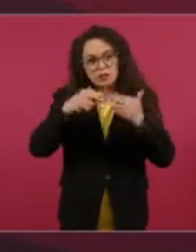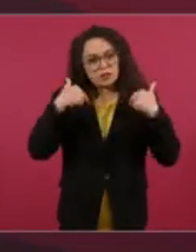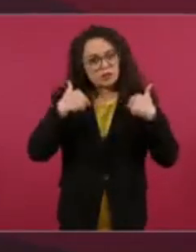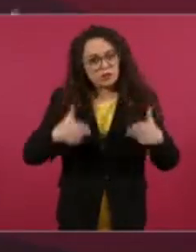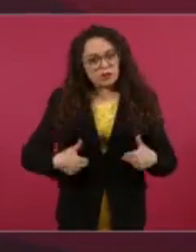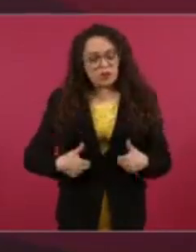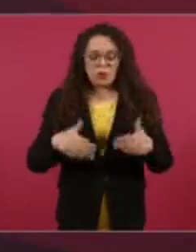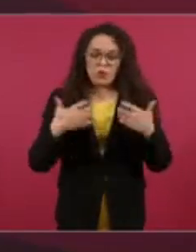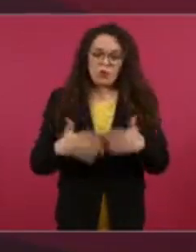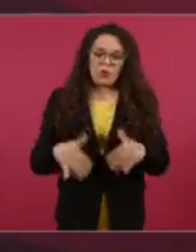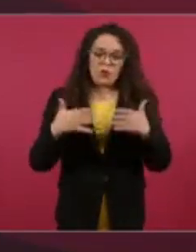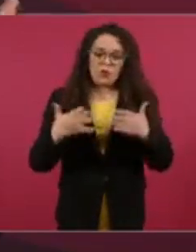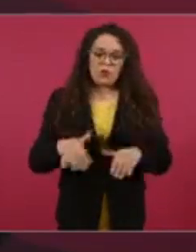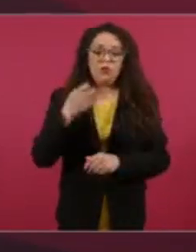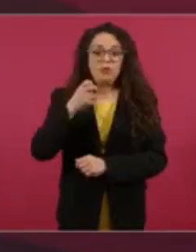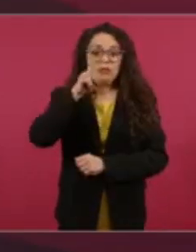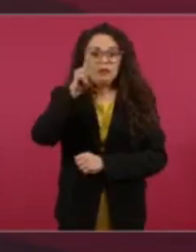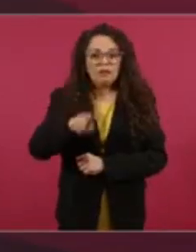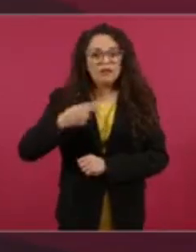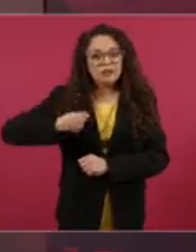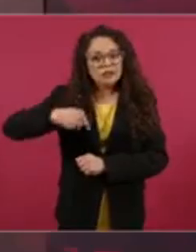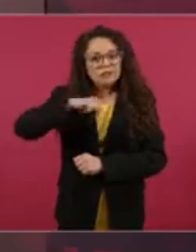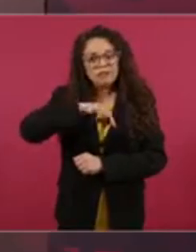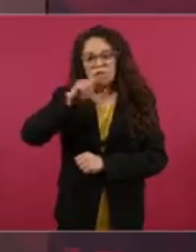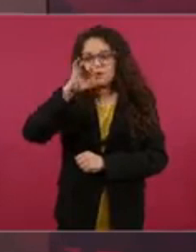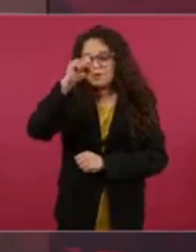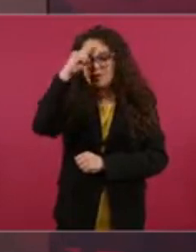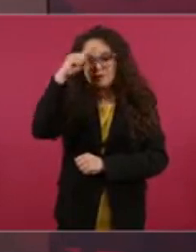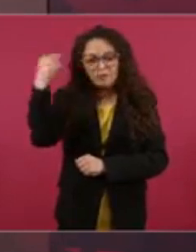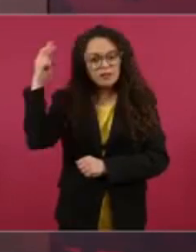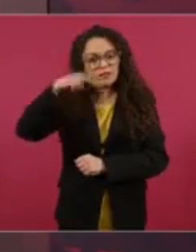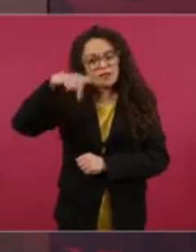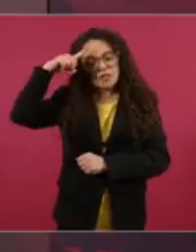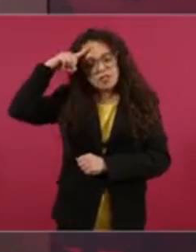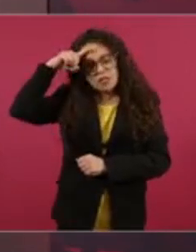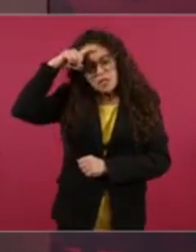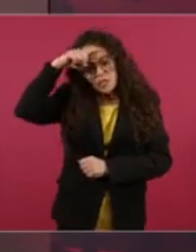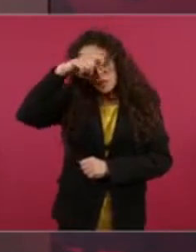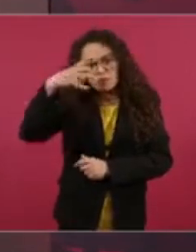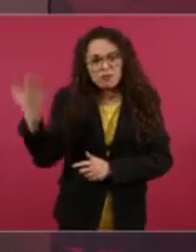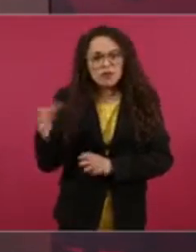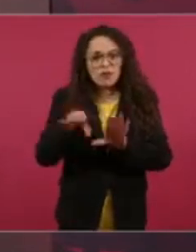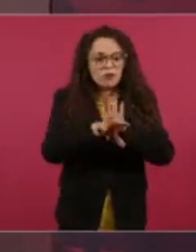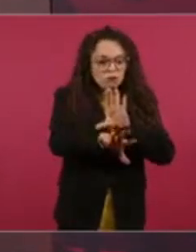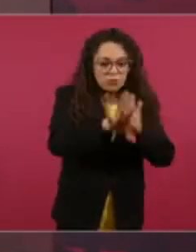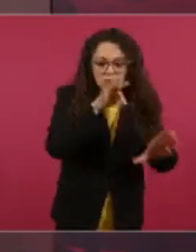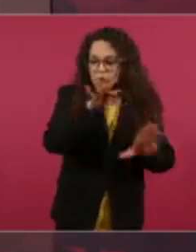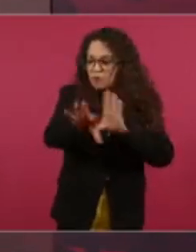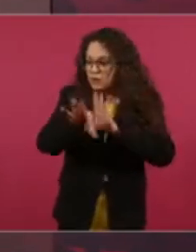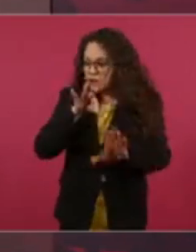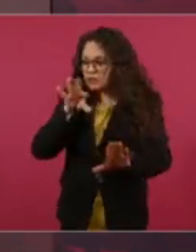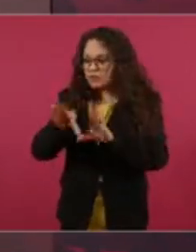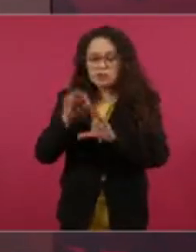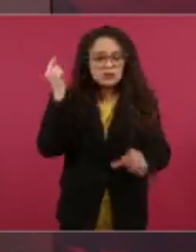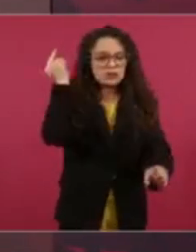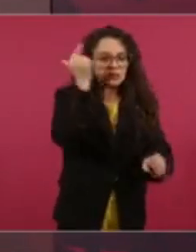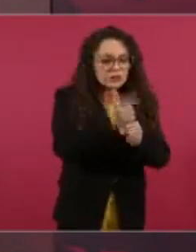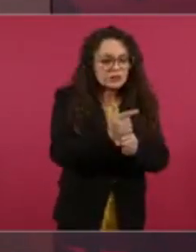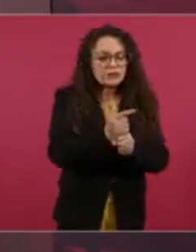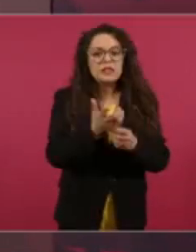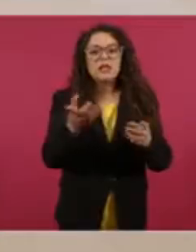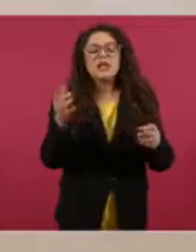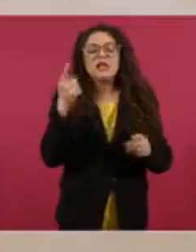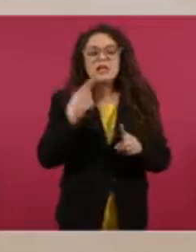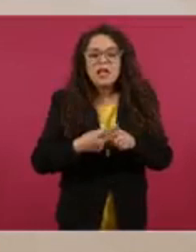Por eso nos ha costado tanto desembarañar, llegar a la verdad